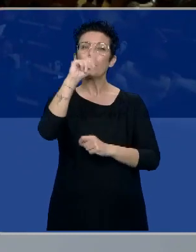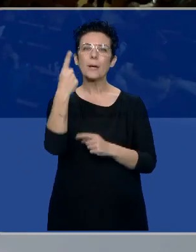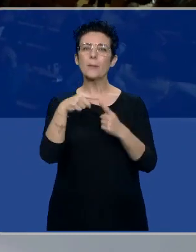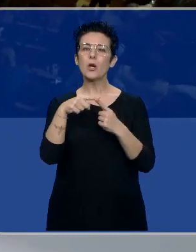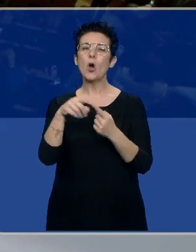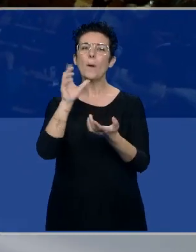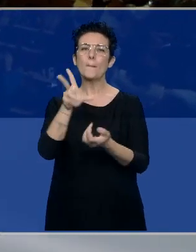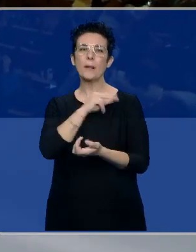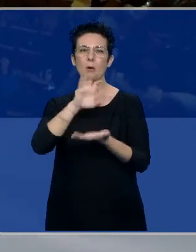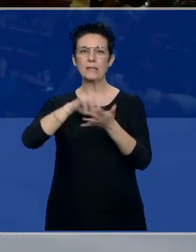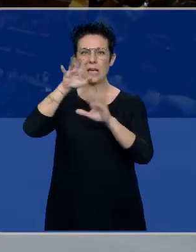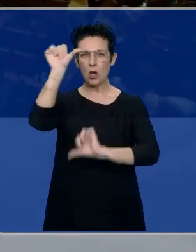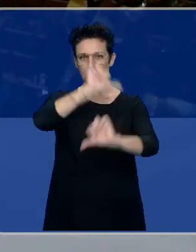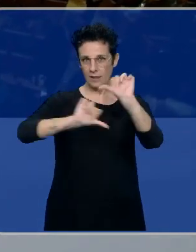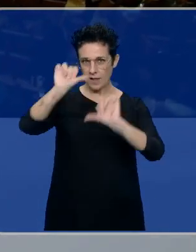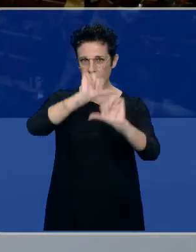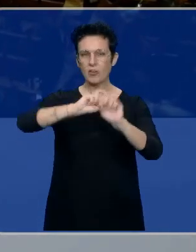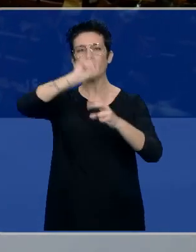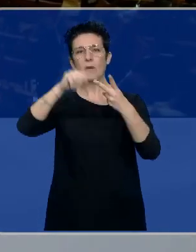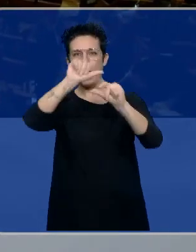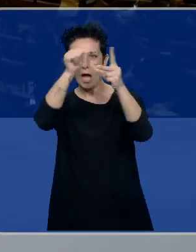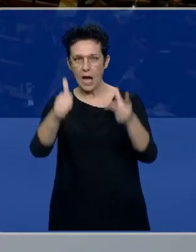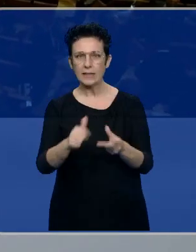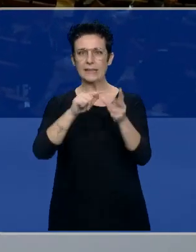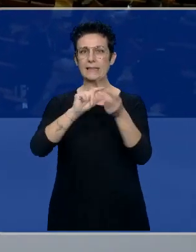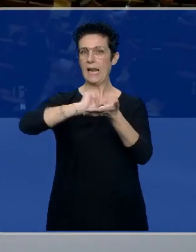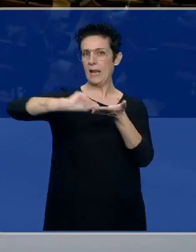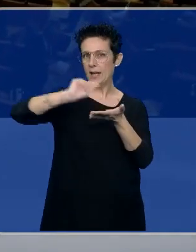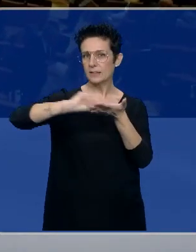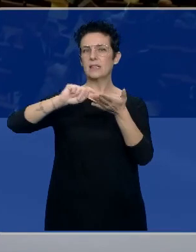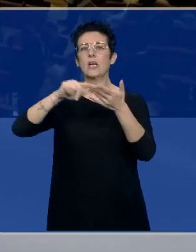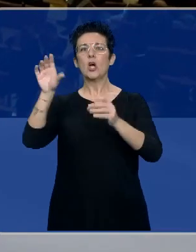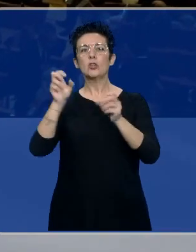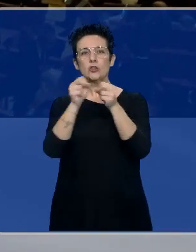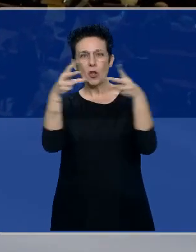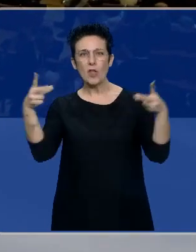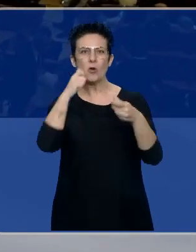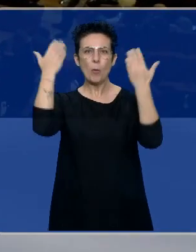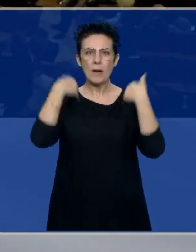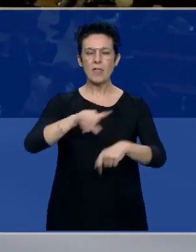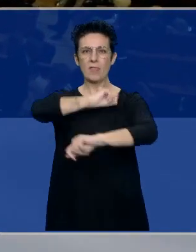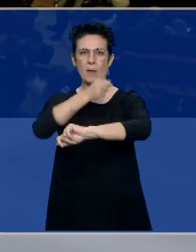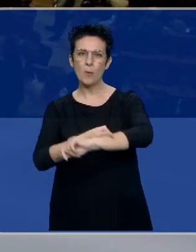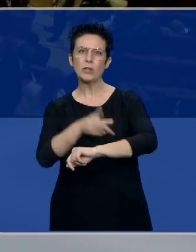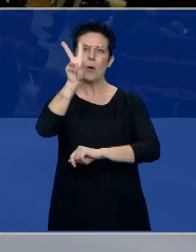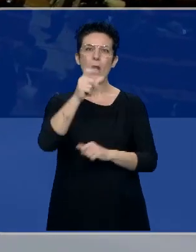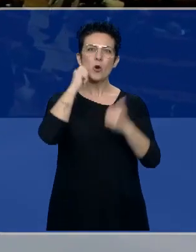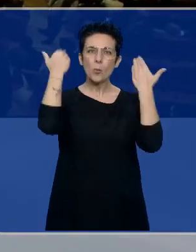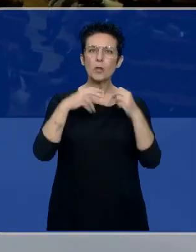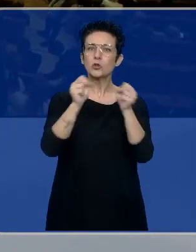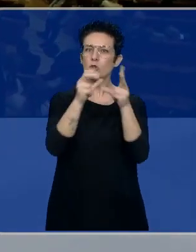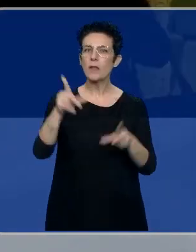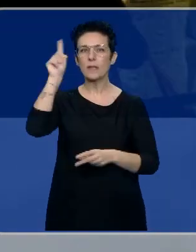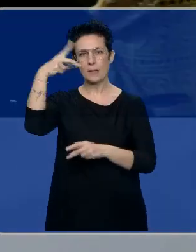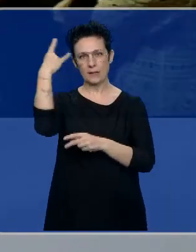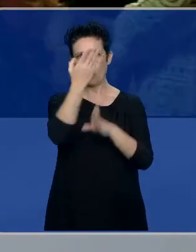León de Investigación Científica, Técnica e Innovación, luego de las artes, las letras, Ciencias Sociales y Humanidades, Deporte, Valores Humanos y Sociales y